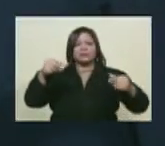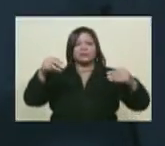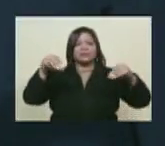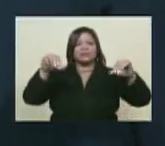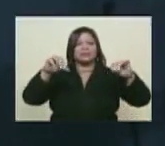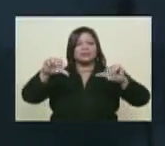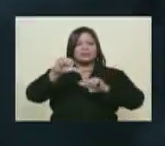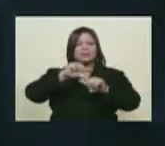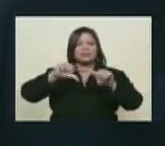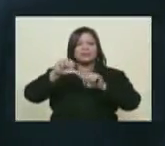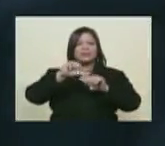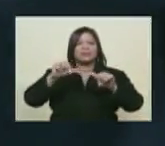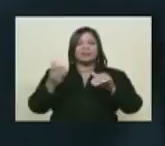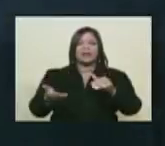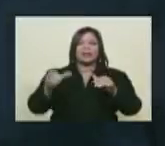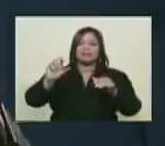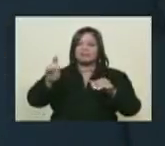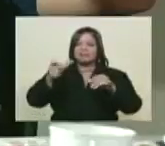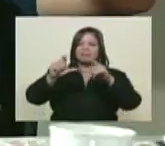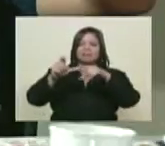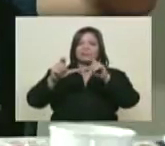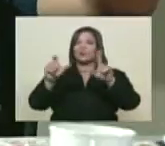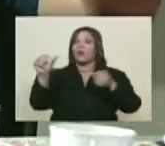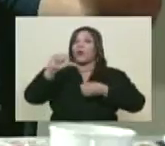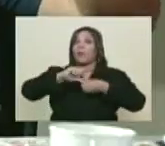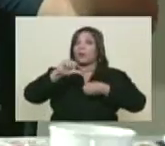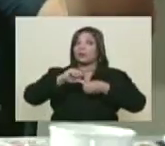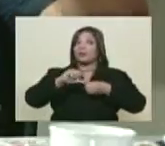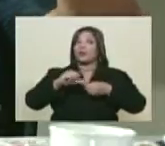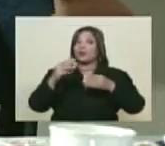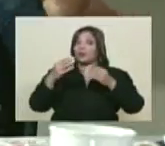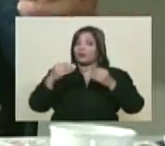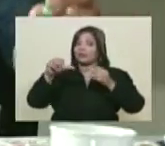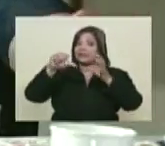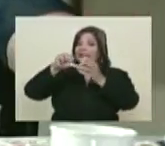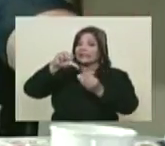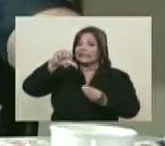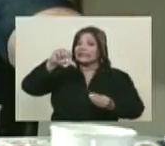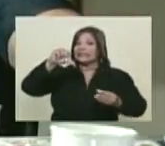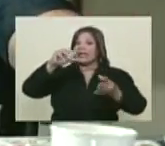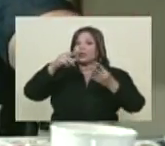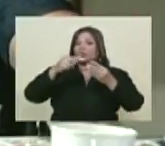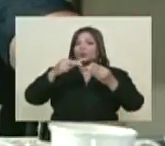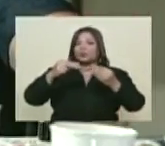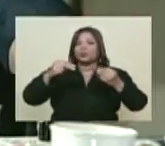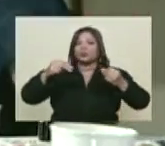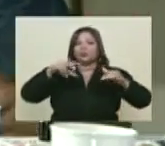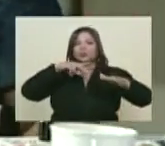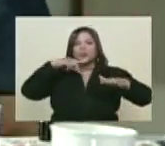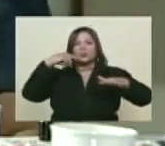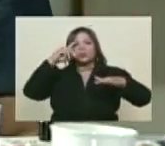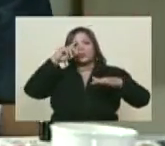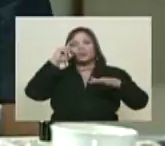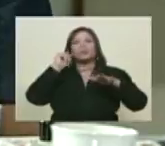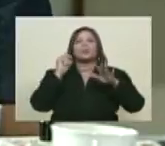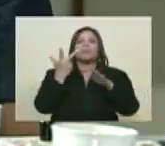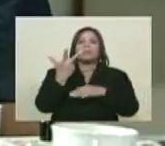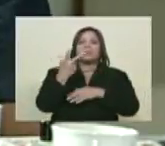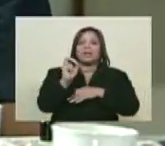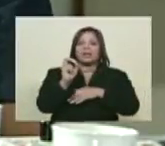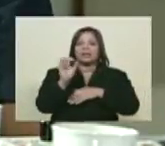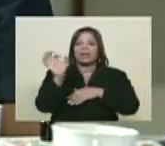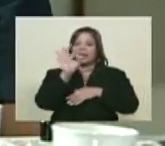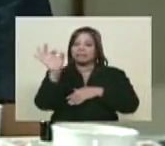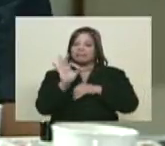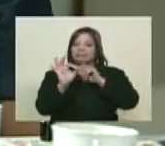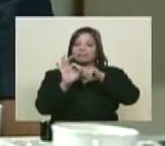venezolano no petróleo pesado y este es aguadito. No, nuestro petróleo tiene una densidad dulce de casi unos 30 grados,